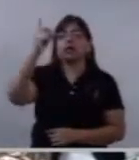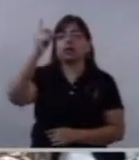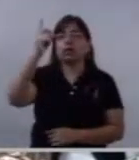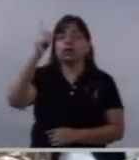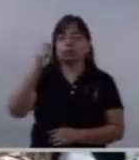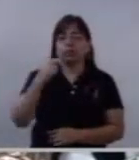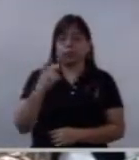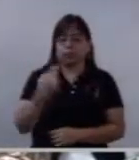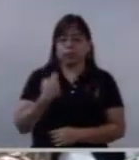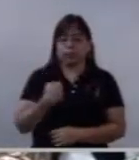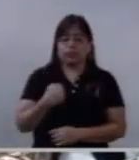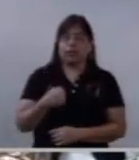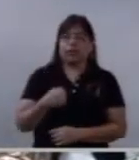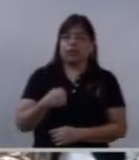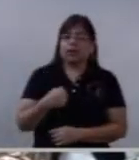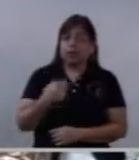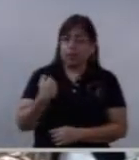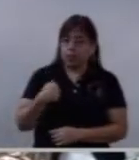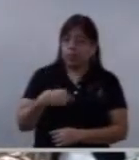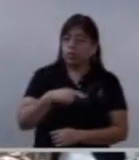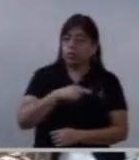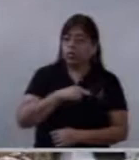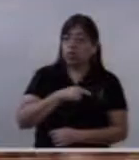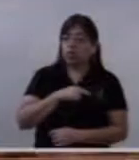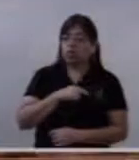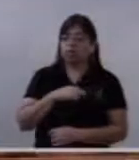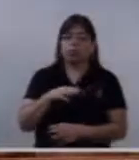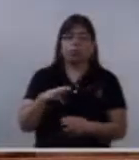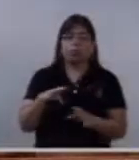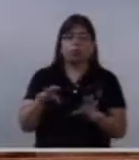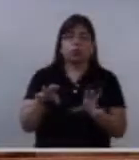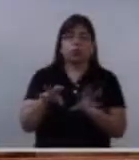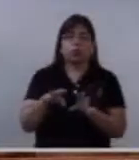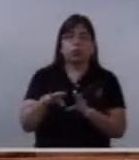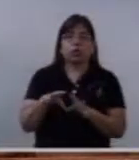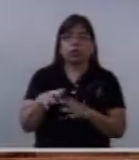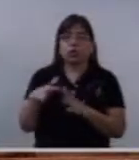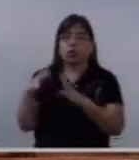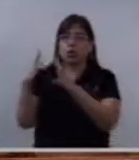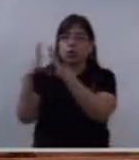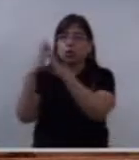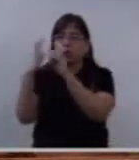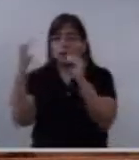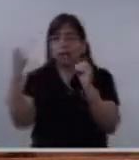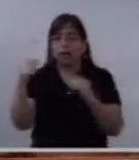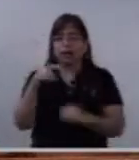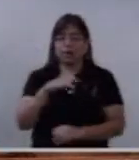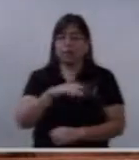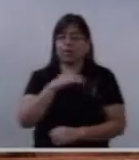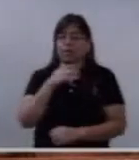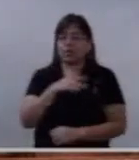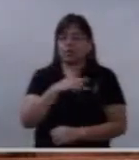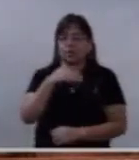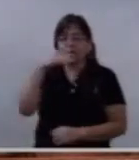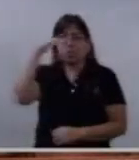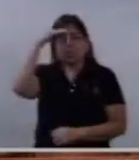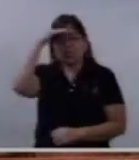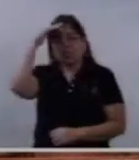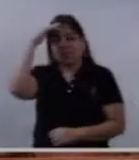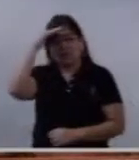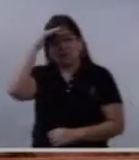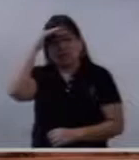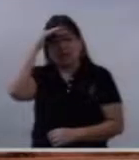ajustando poco a poco nuestras ideas, nuestros sentimientos, nuestra vida.